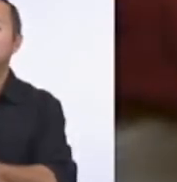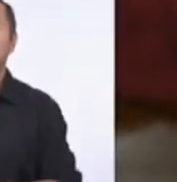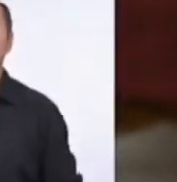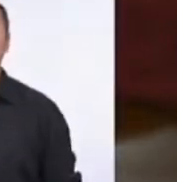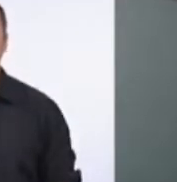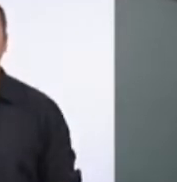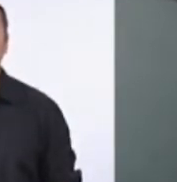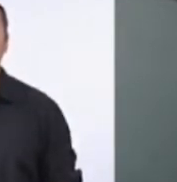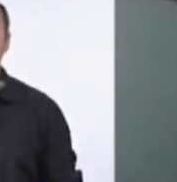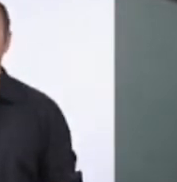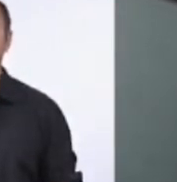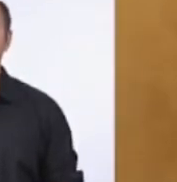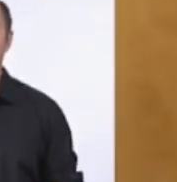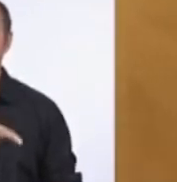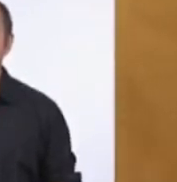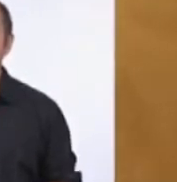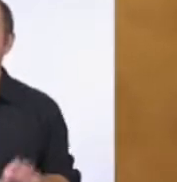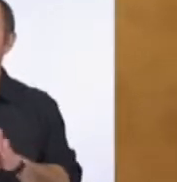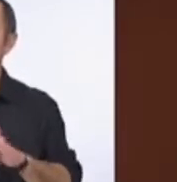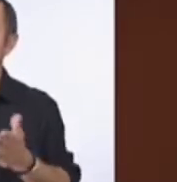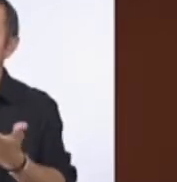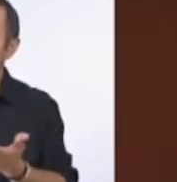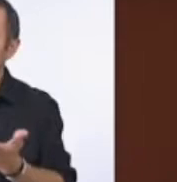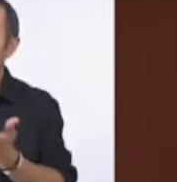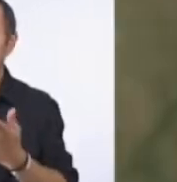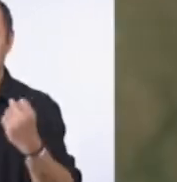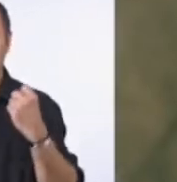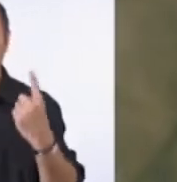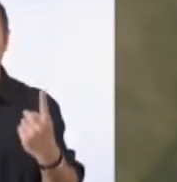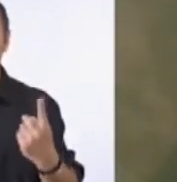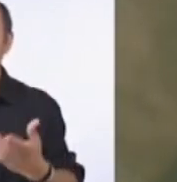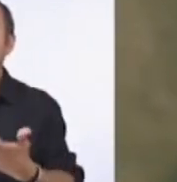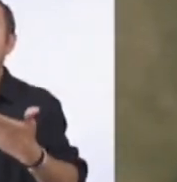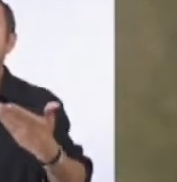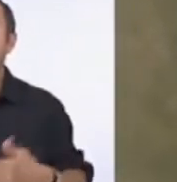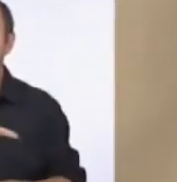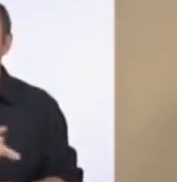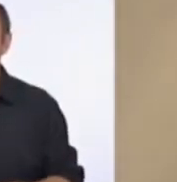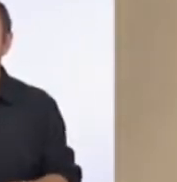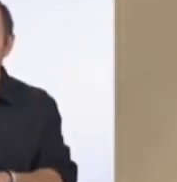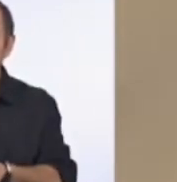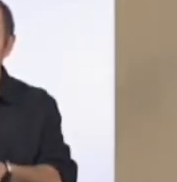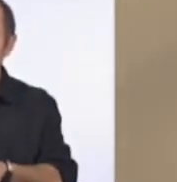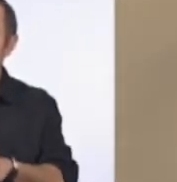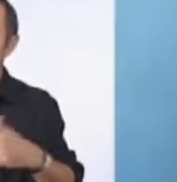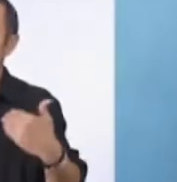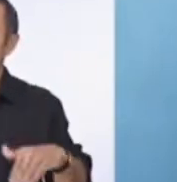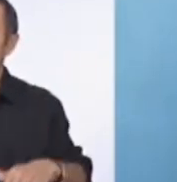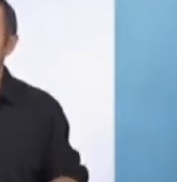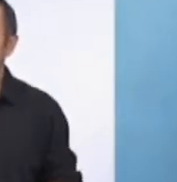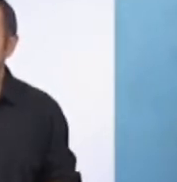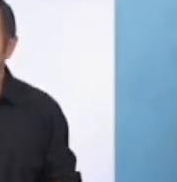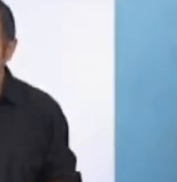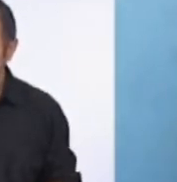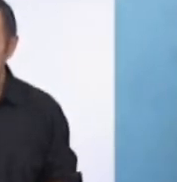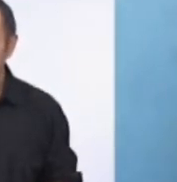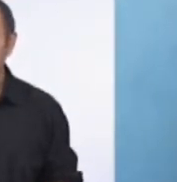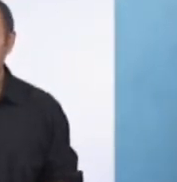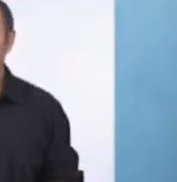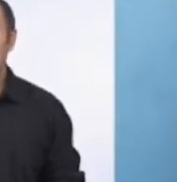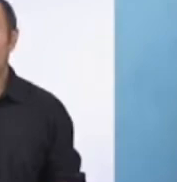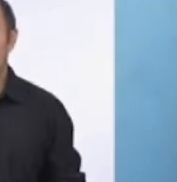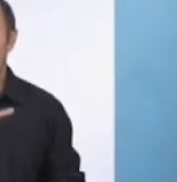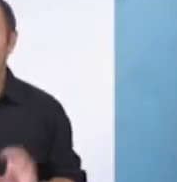En México siempre rendimos homenaje a nuestras y nuestros héroes. Hoy reconocemos a quienes están cuidándonos ahí afuera.